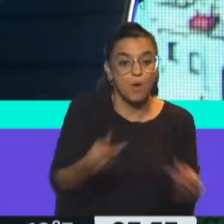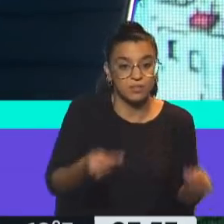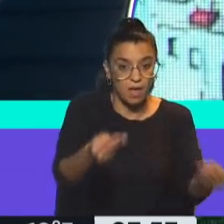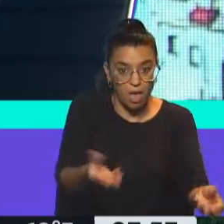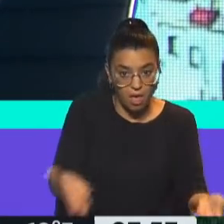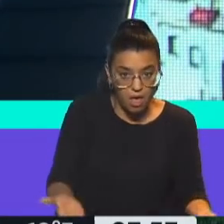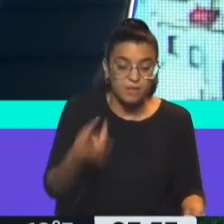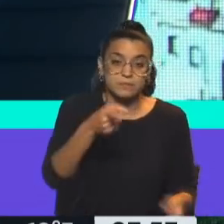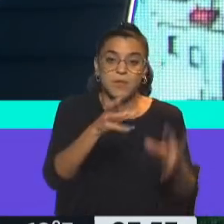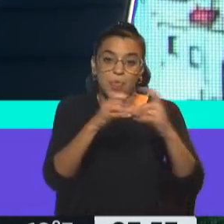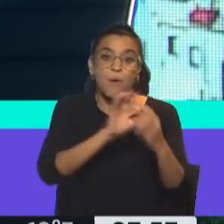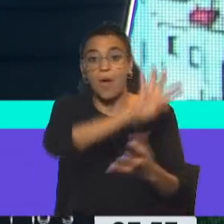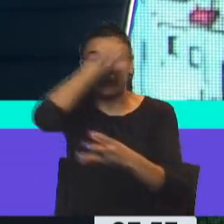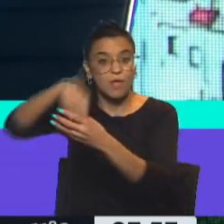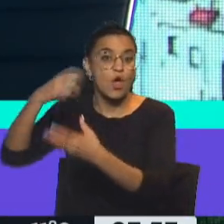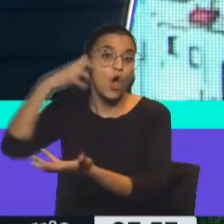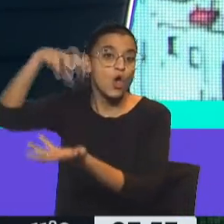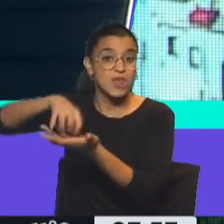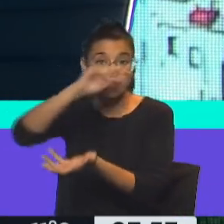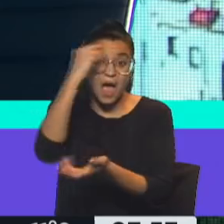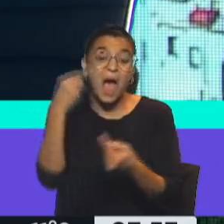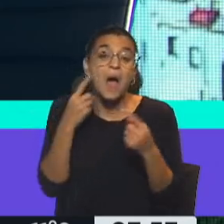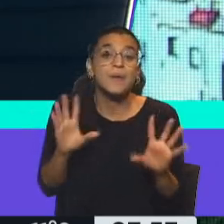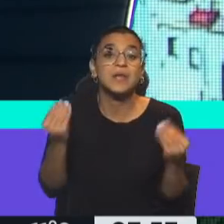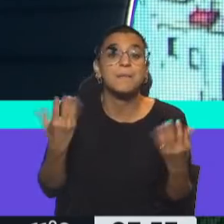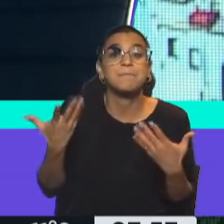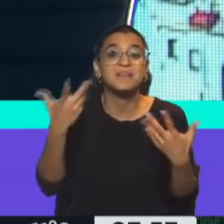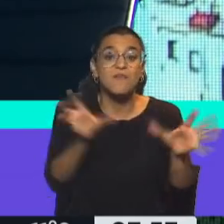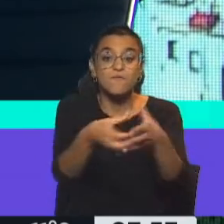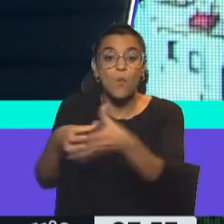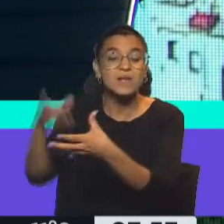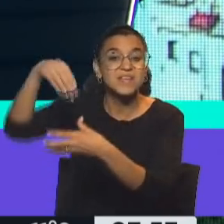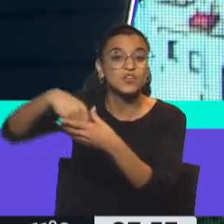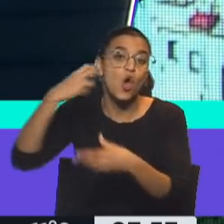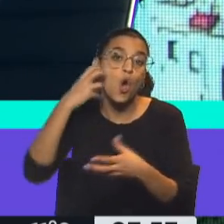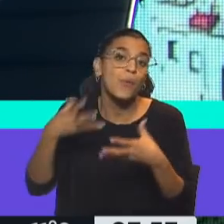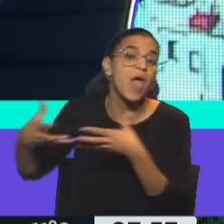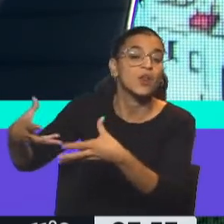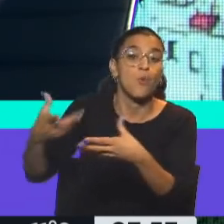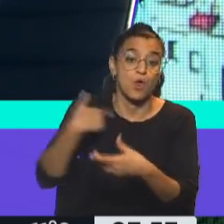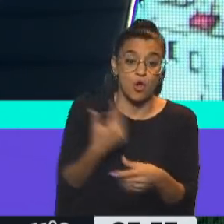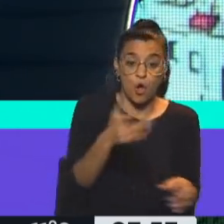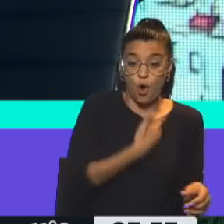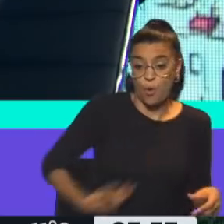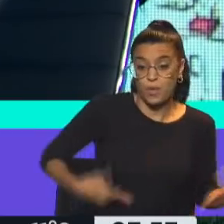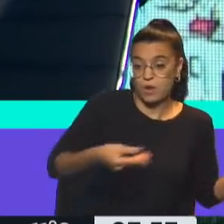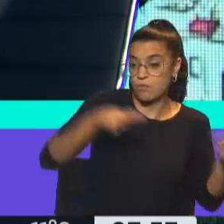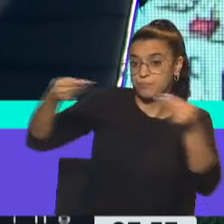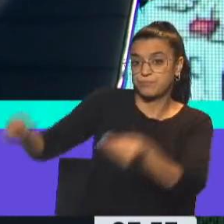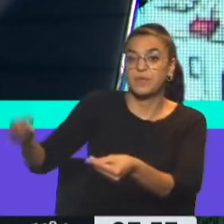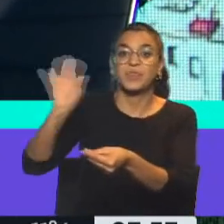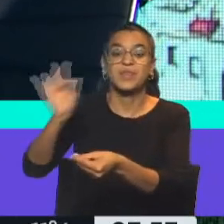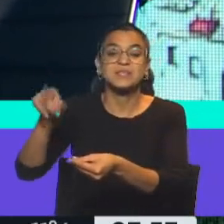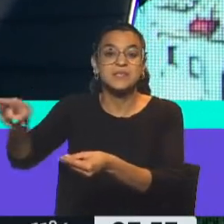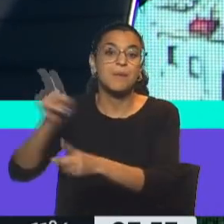trasladando este debate al Congreso Nacional, hay que ver qué pasa con el equilibrio de fuerzas, porque el gobierno dice, bueno, vamos a enviar el proyecto los primeros días de diciembre. El